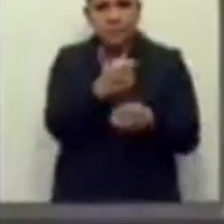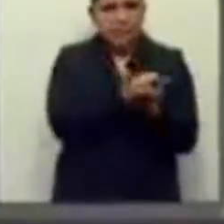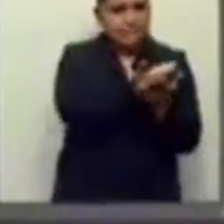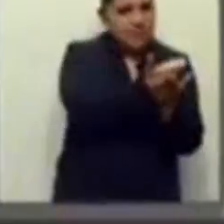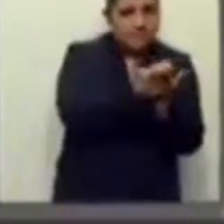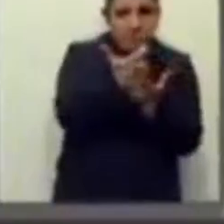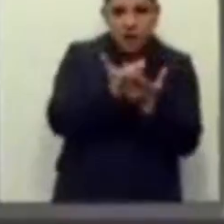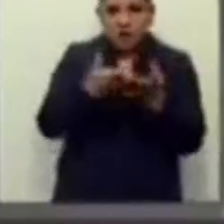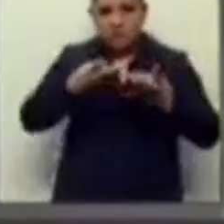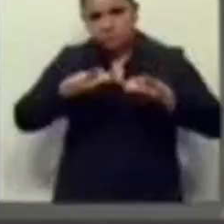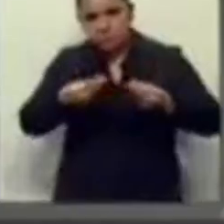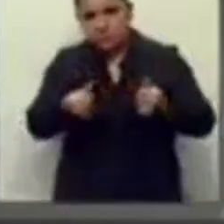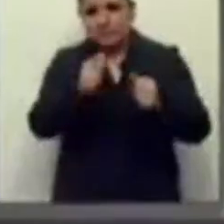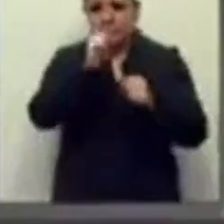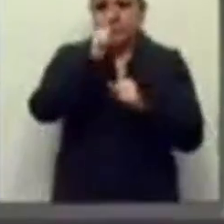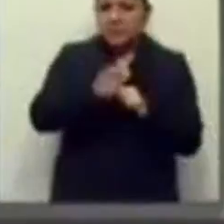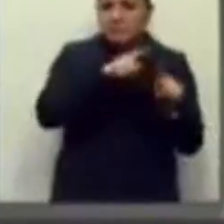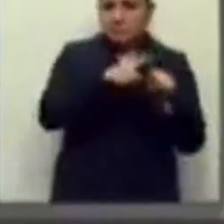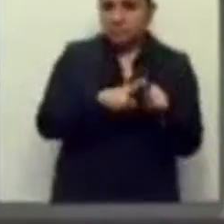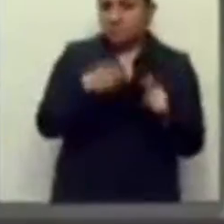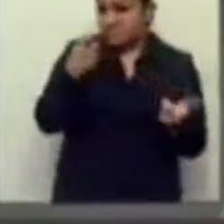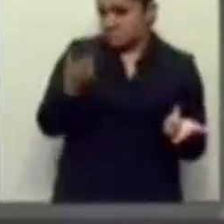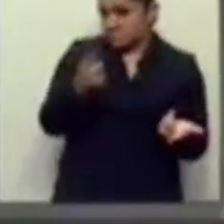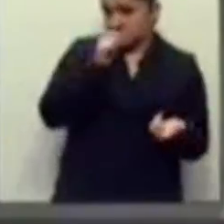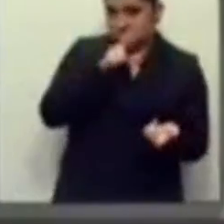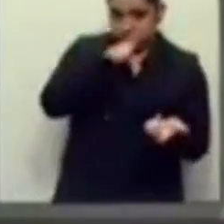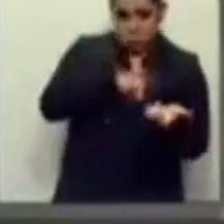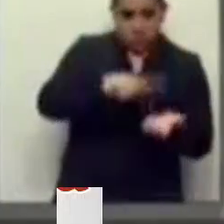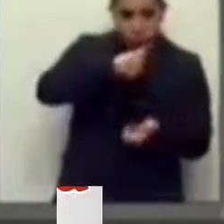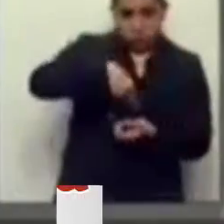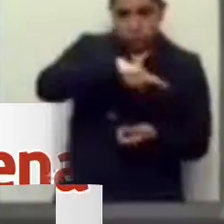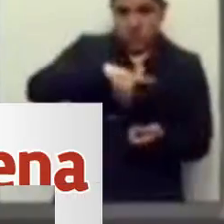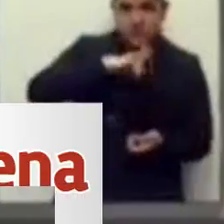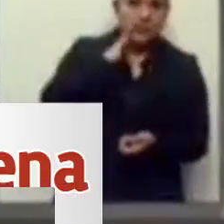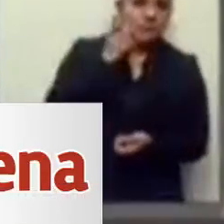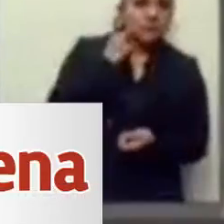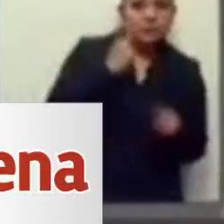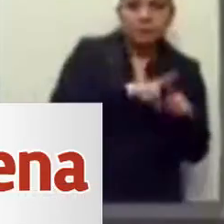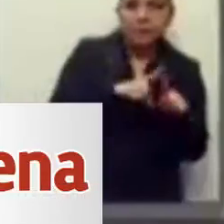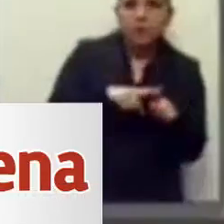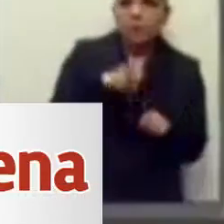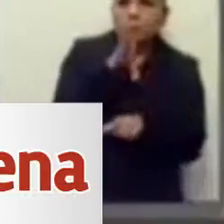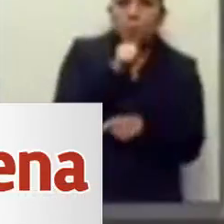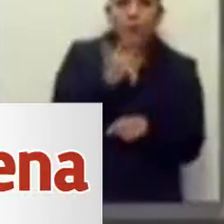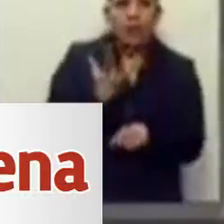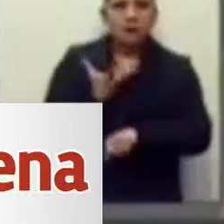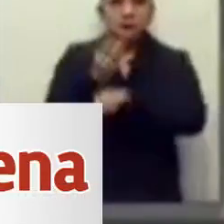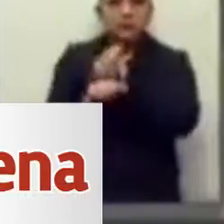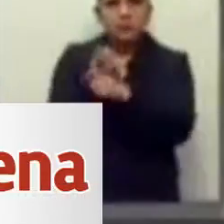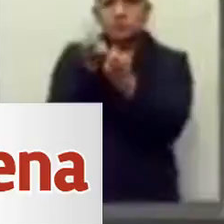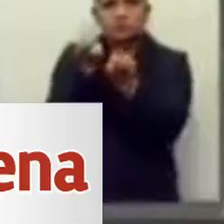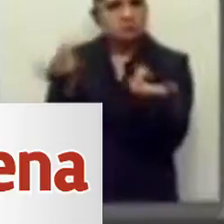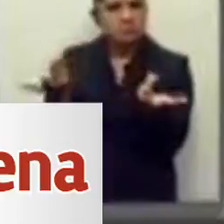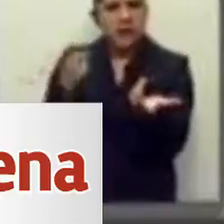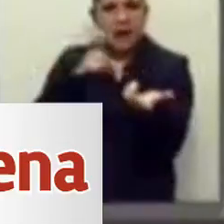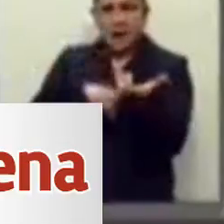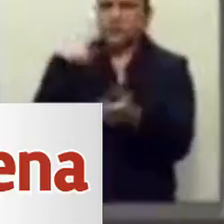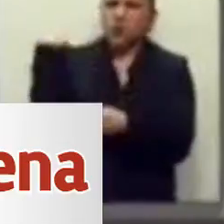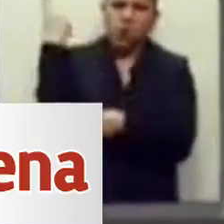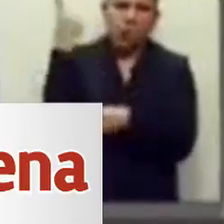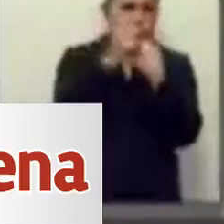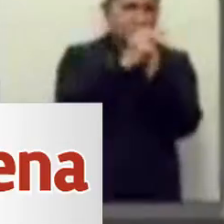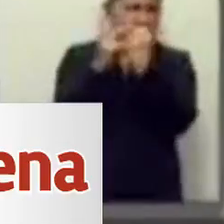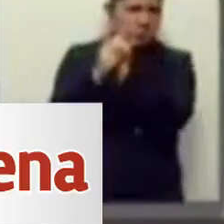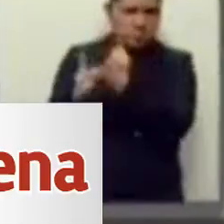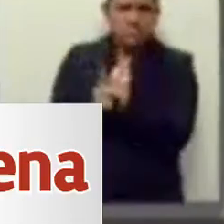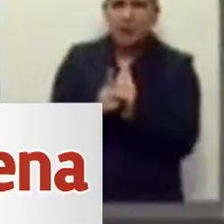sido responsable, no ha sido capaz de poder solucionar. Cualquier democracia presidencial del mundo que